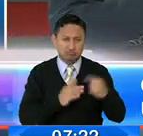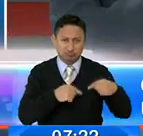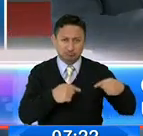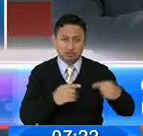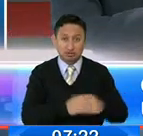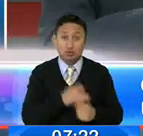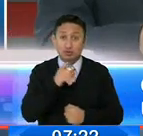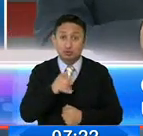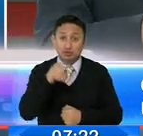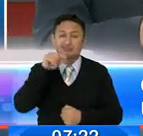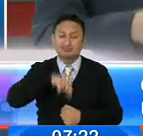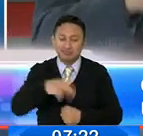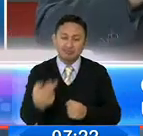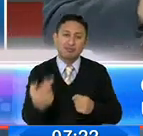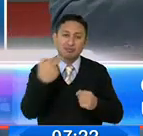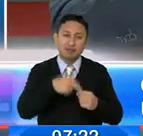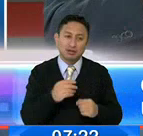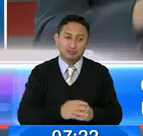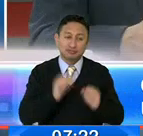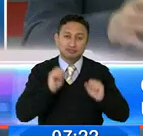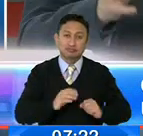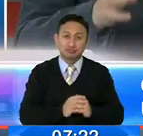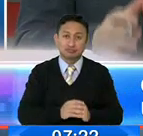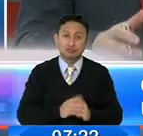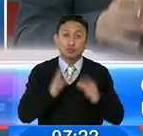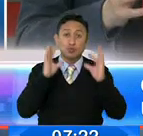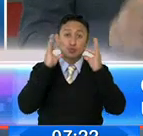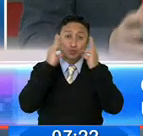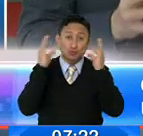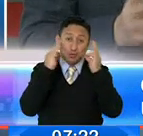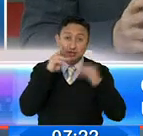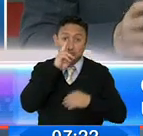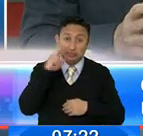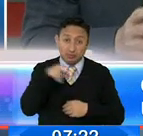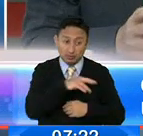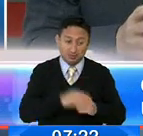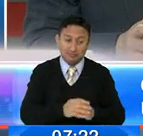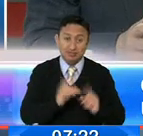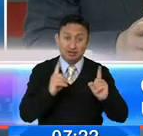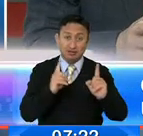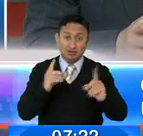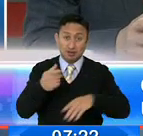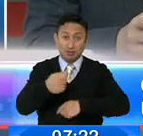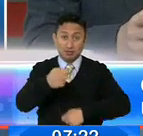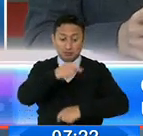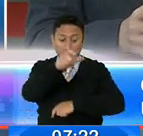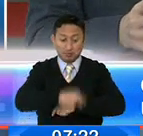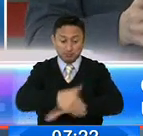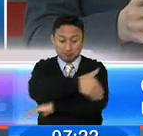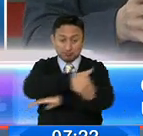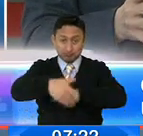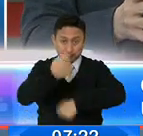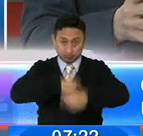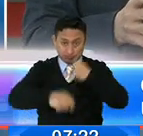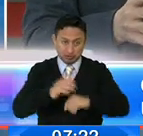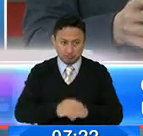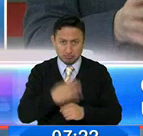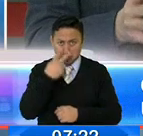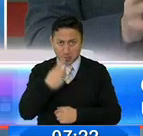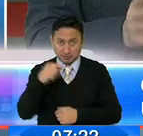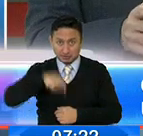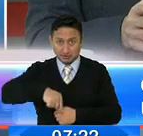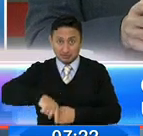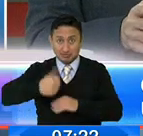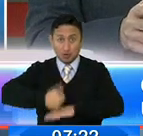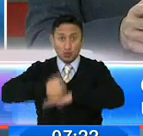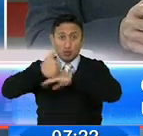en el cual ustedes también son protagonistas. El juego del gato y el ratón con los vendedores ambulantes. O sea, nosotros vemos que se